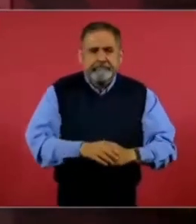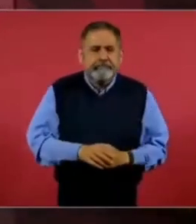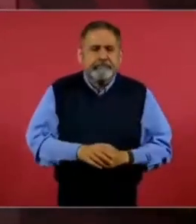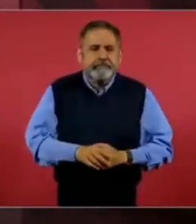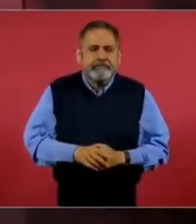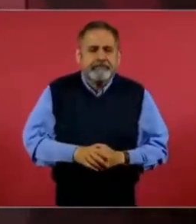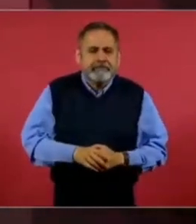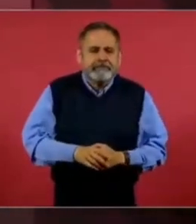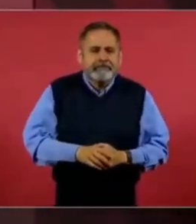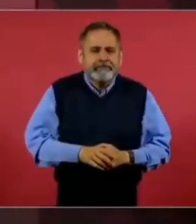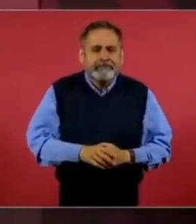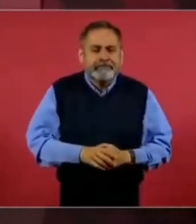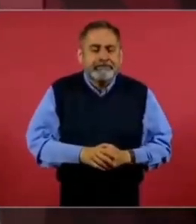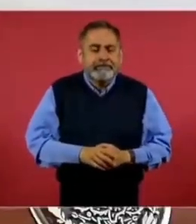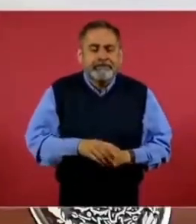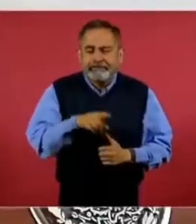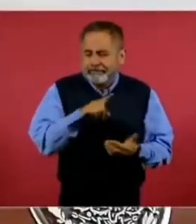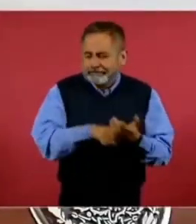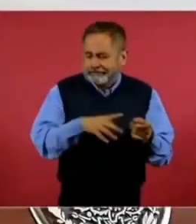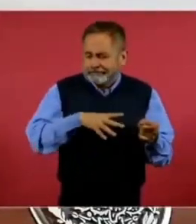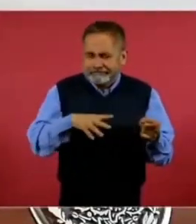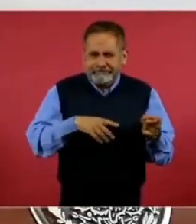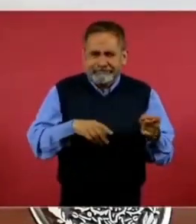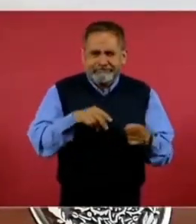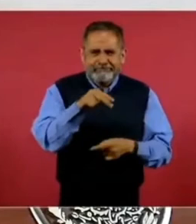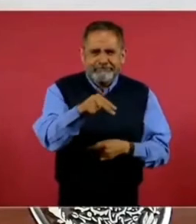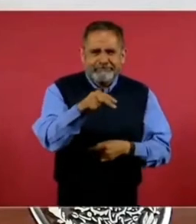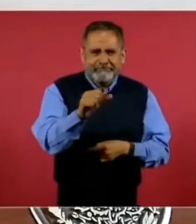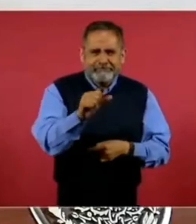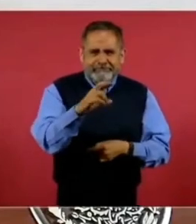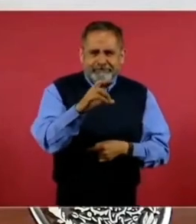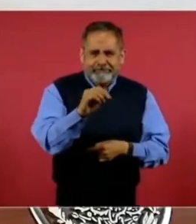una especie de narcoestado,